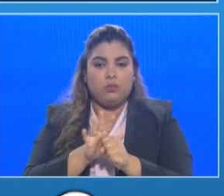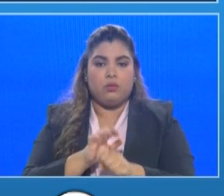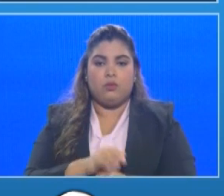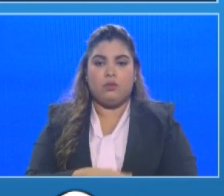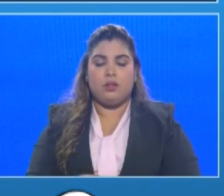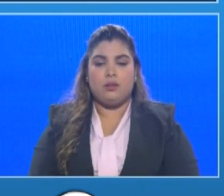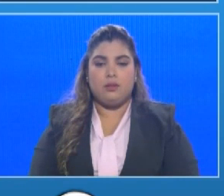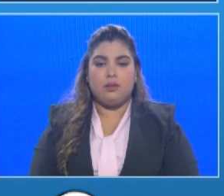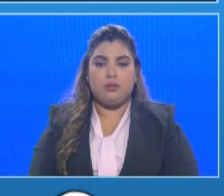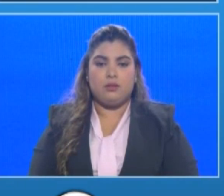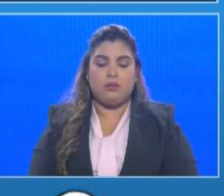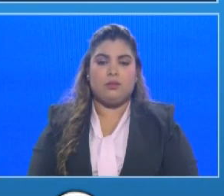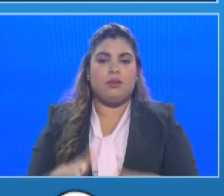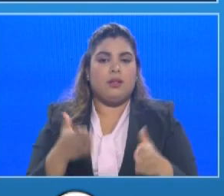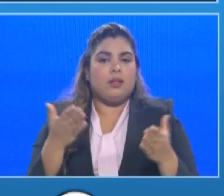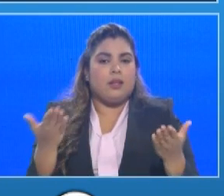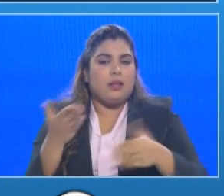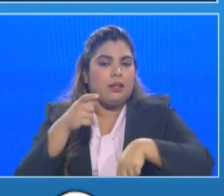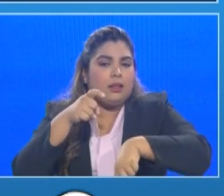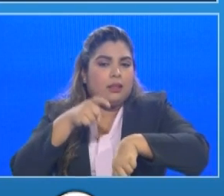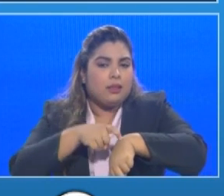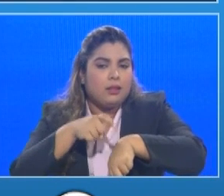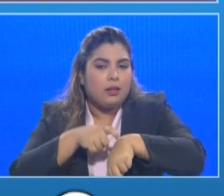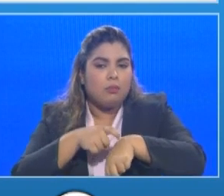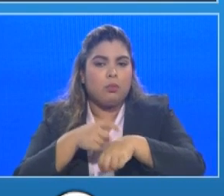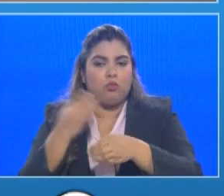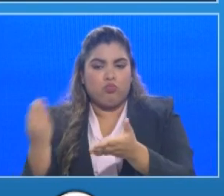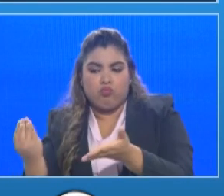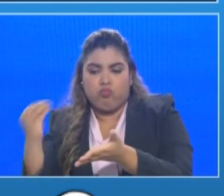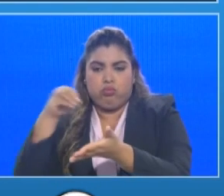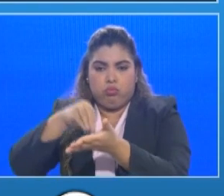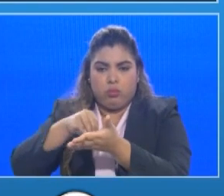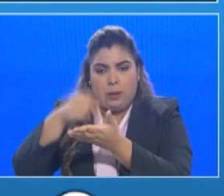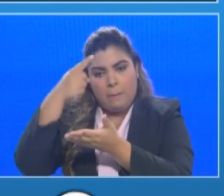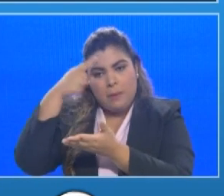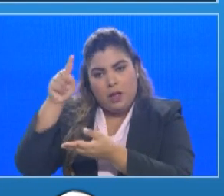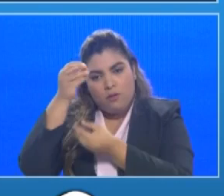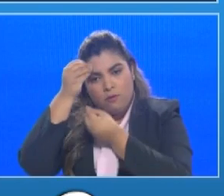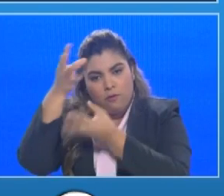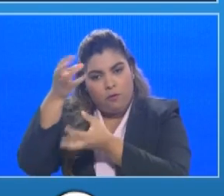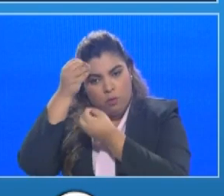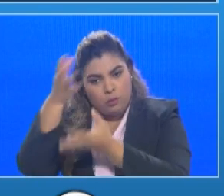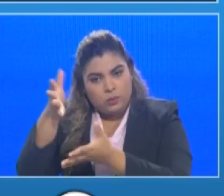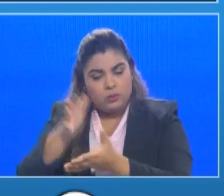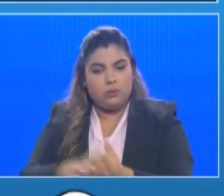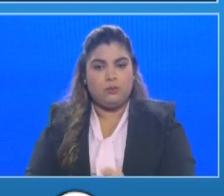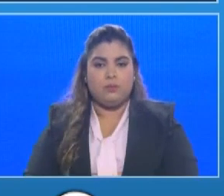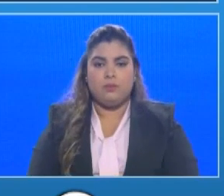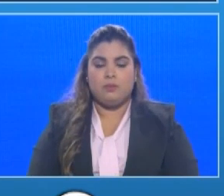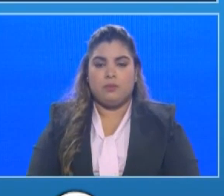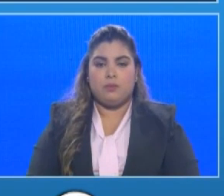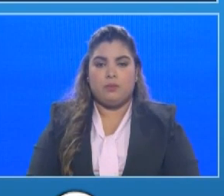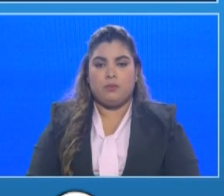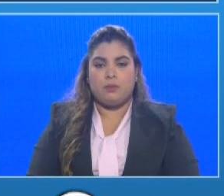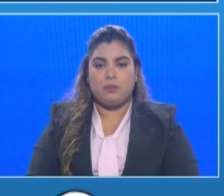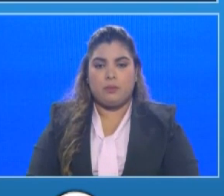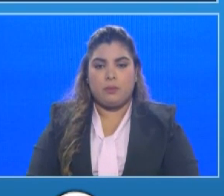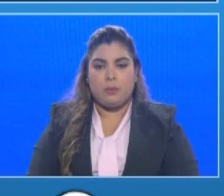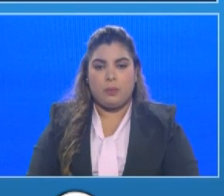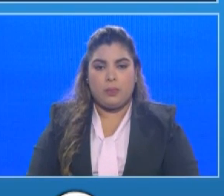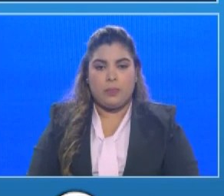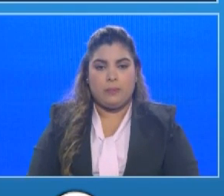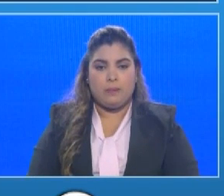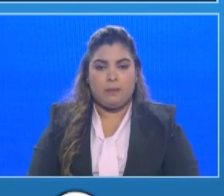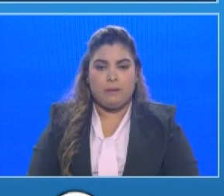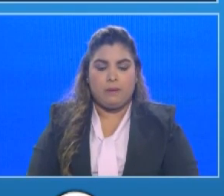y qué tiempo toma para ser introducida la información en el resultado de las estadísticas diría que la primera parte de la pregunta